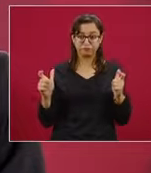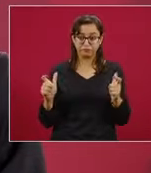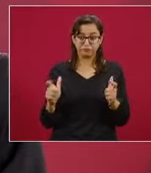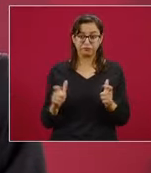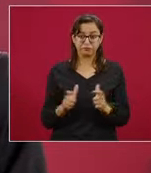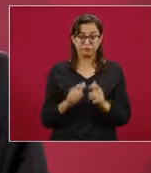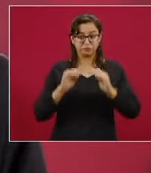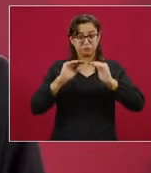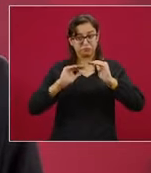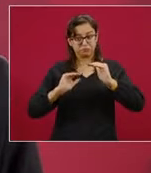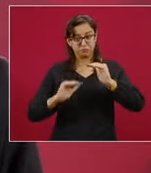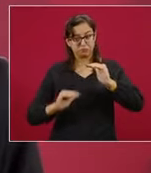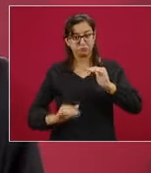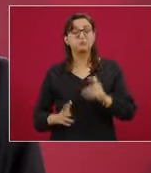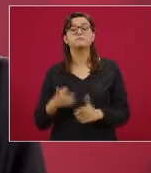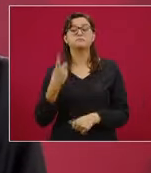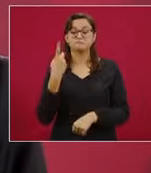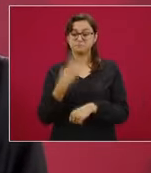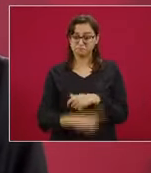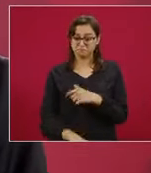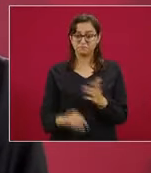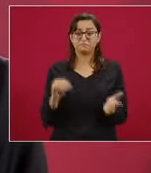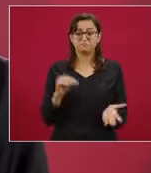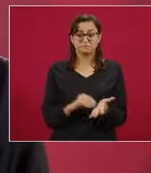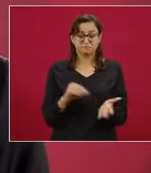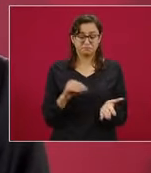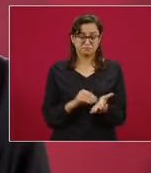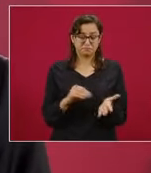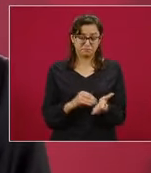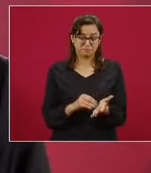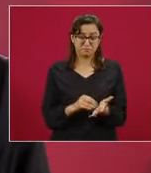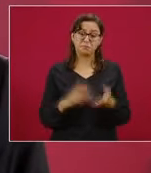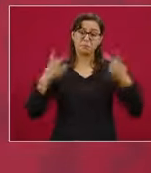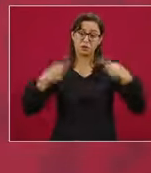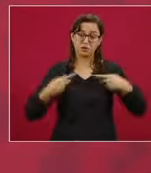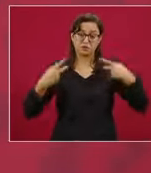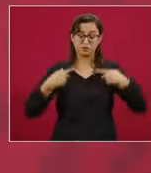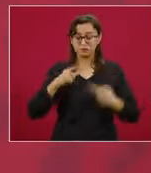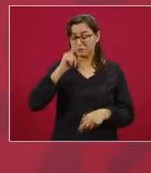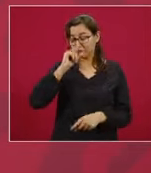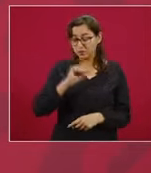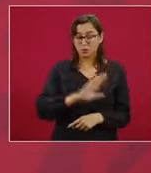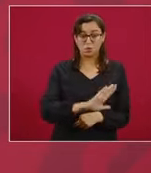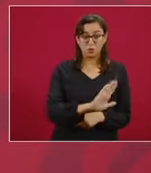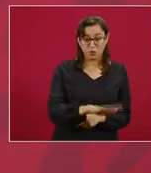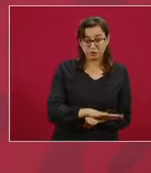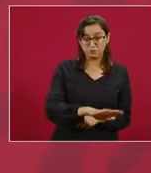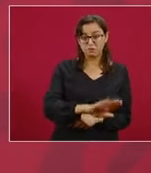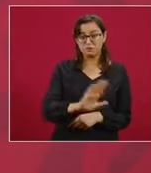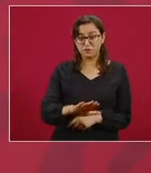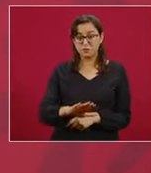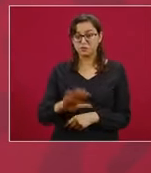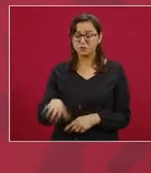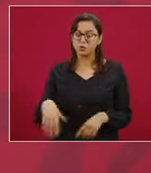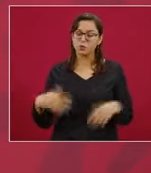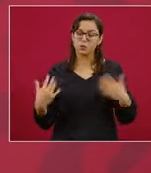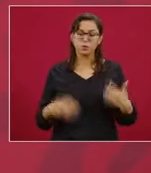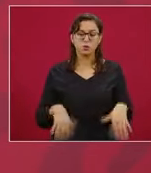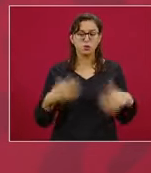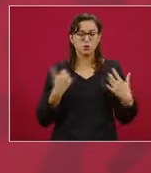de causar daños, sobre todo pérdidas de vidas humanas que lamentamos mucho